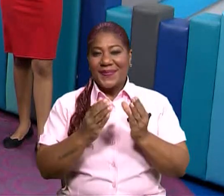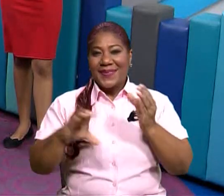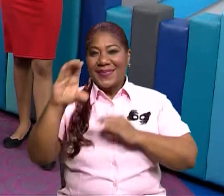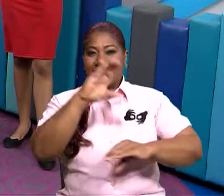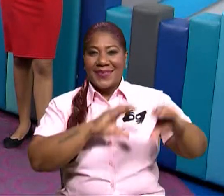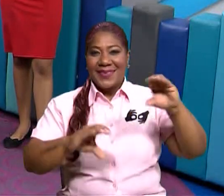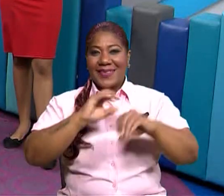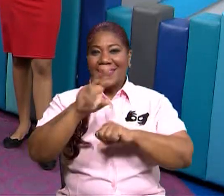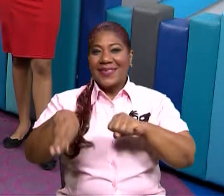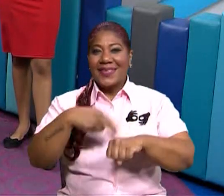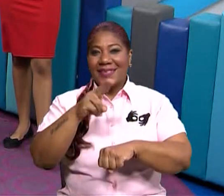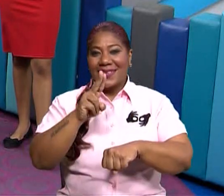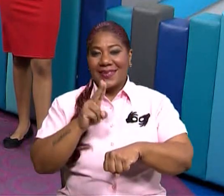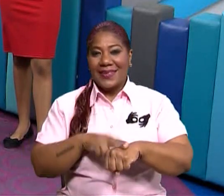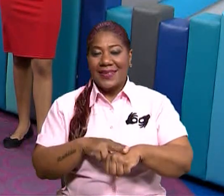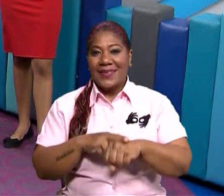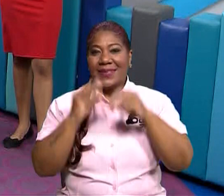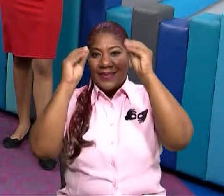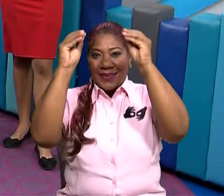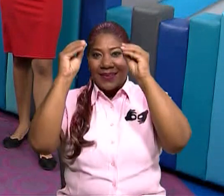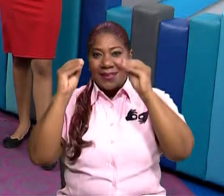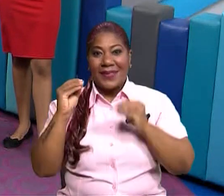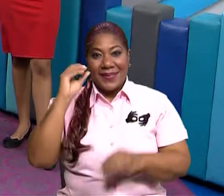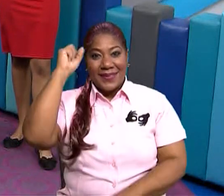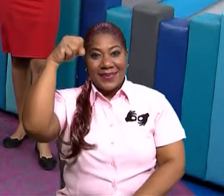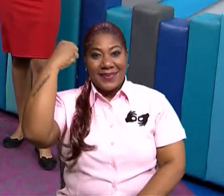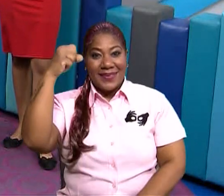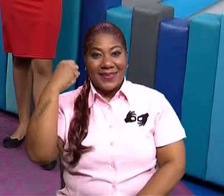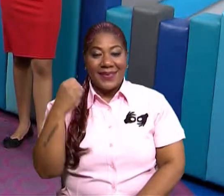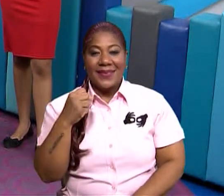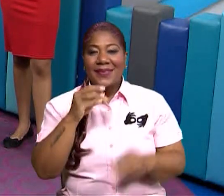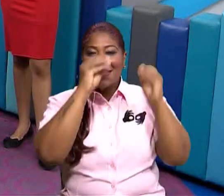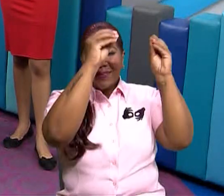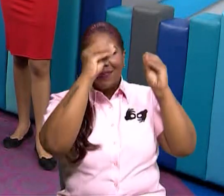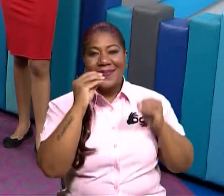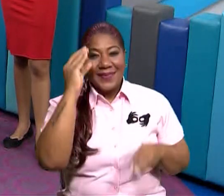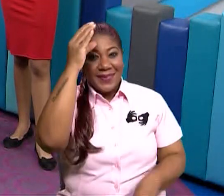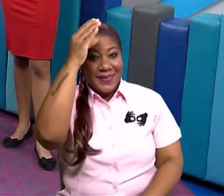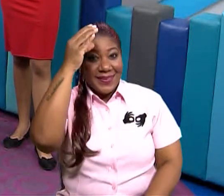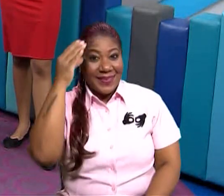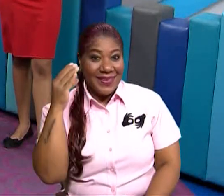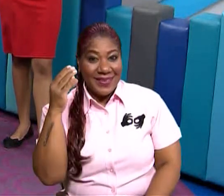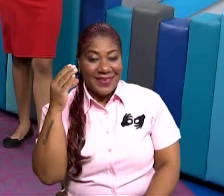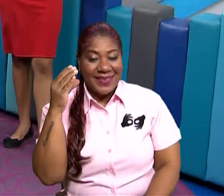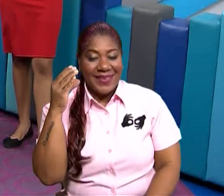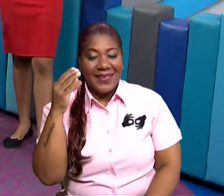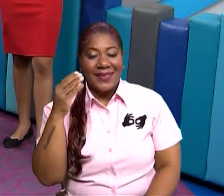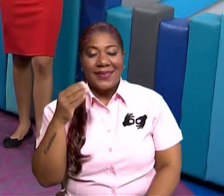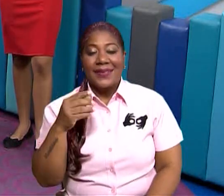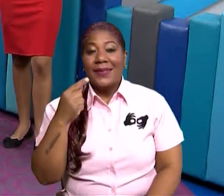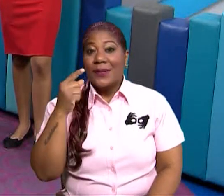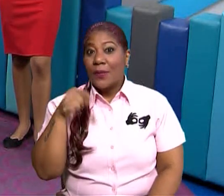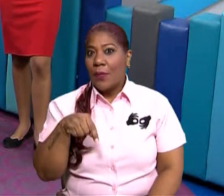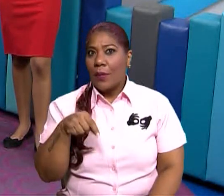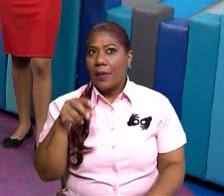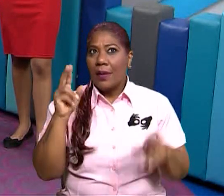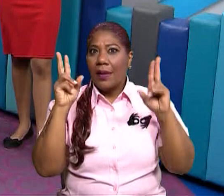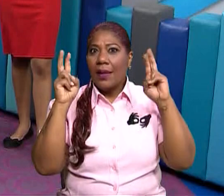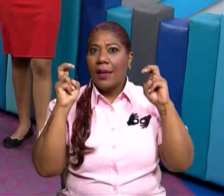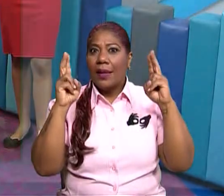Naturales. Con su maestra, Charlene Sedeño, y el maestro... Cristian de Gracia. Con el tema...